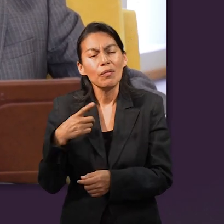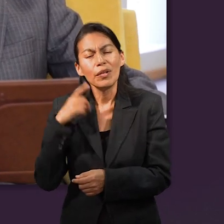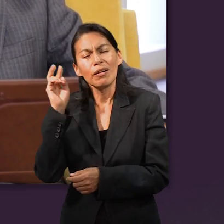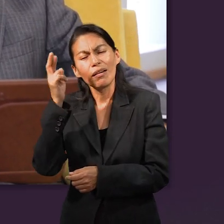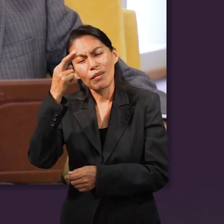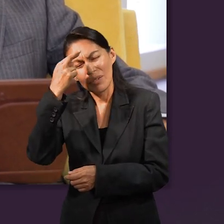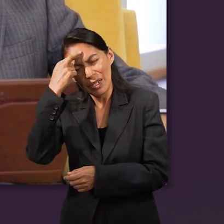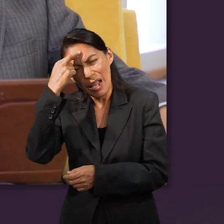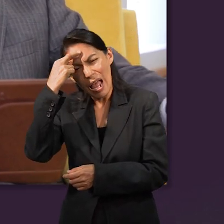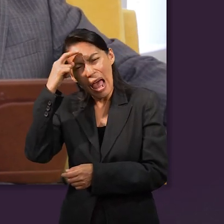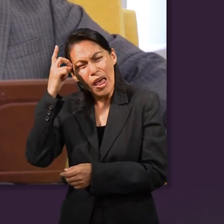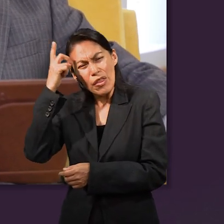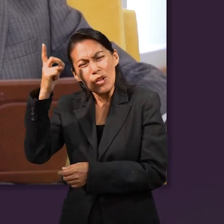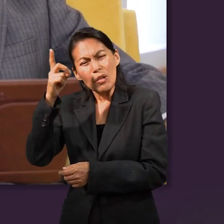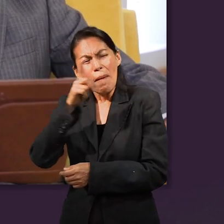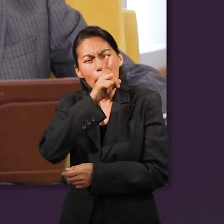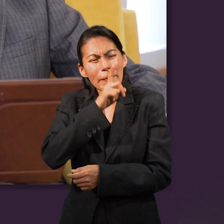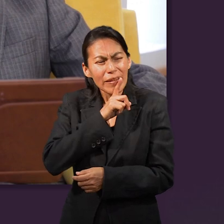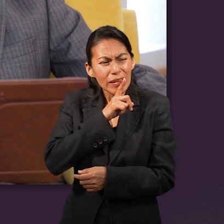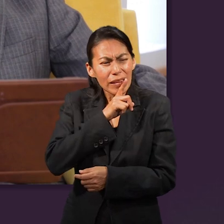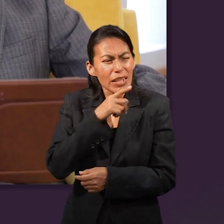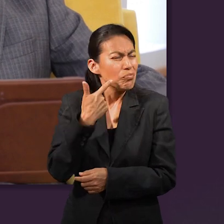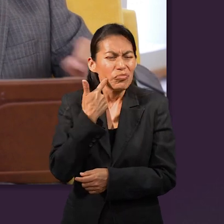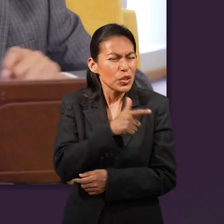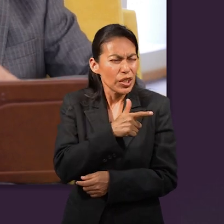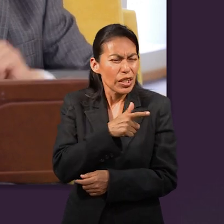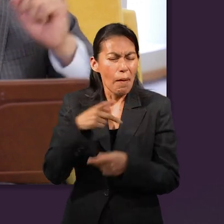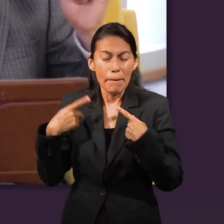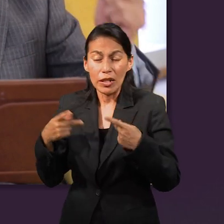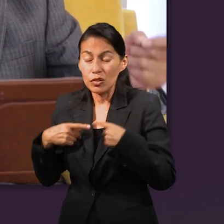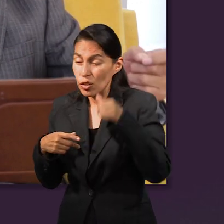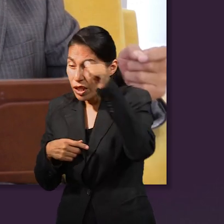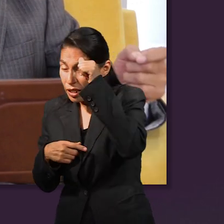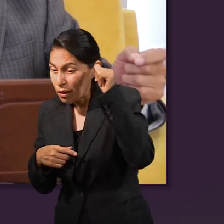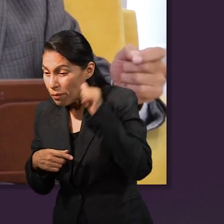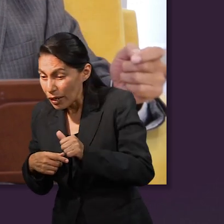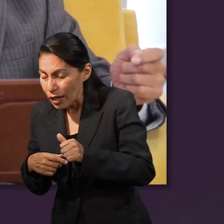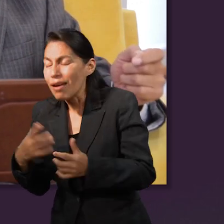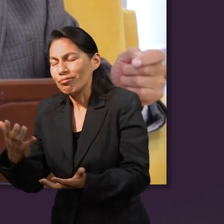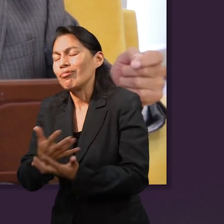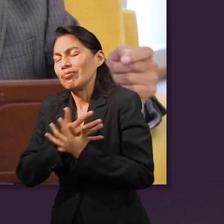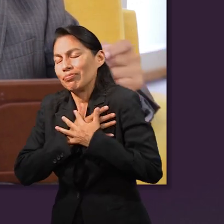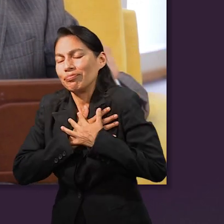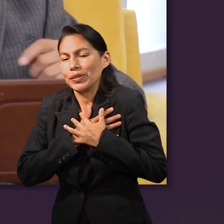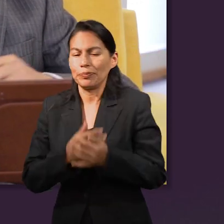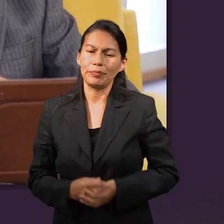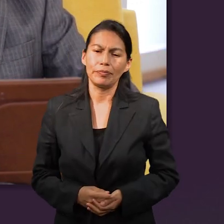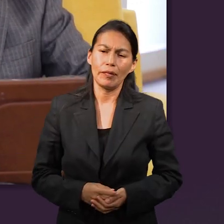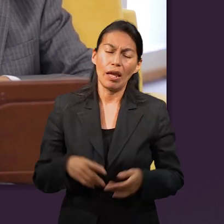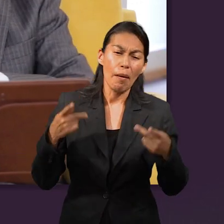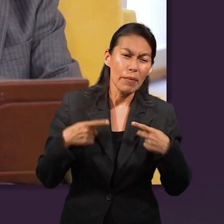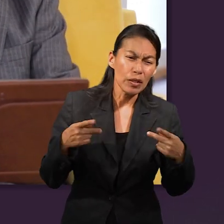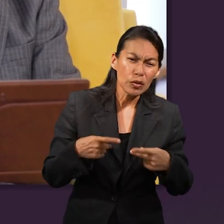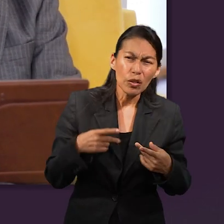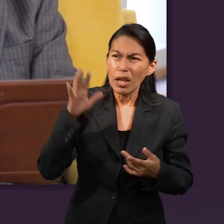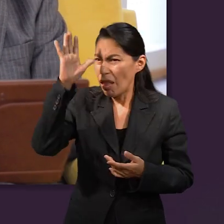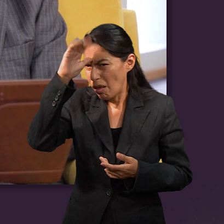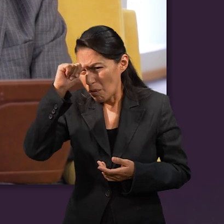que muchas personas pueden mentir y no necesariamente esto estará de acuerdo con Dios. Muchas personas podrán